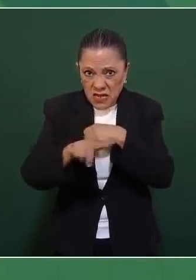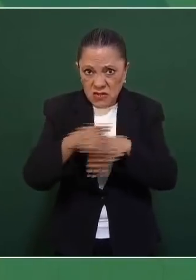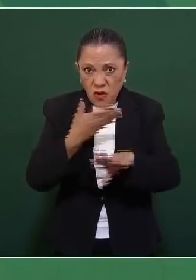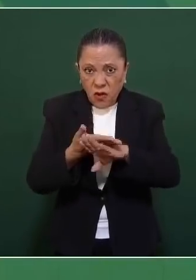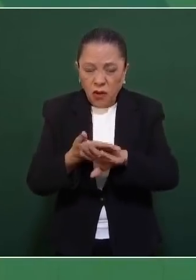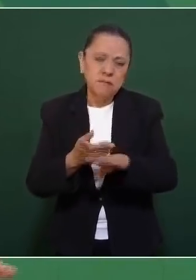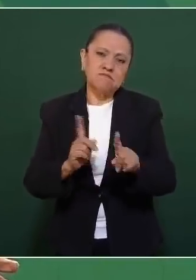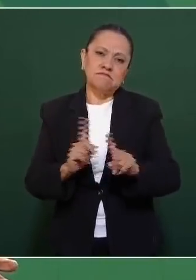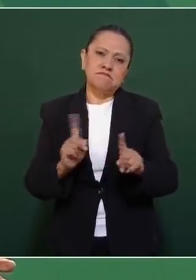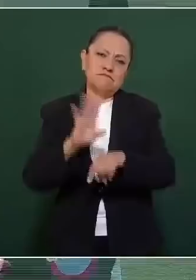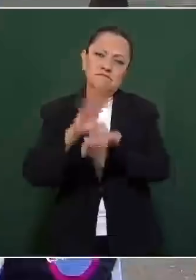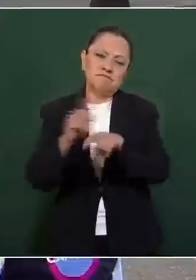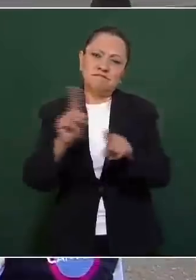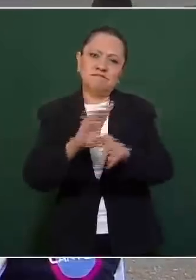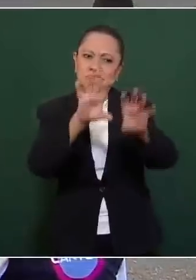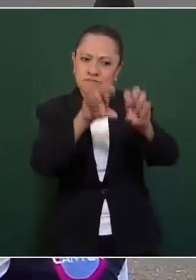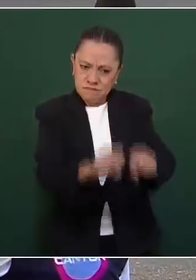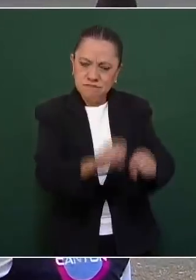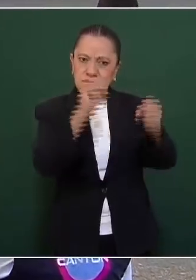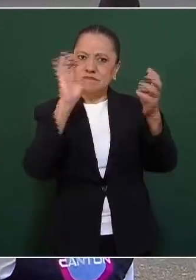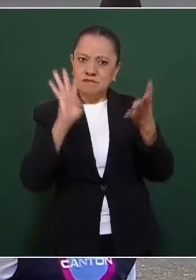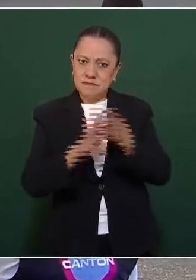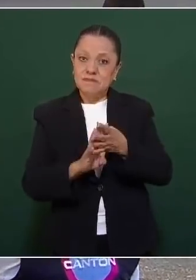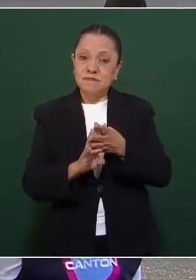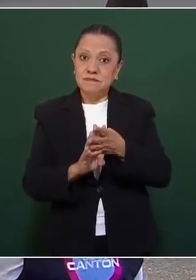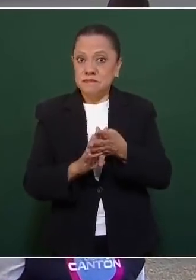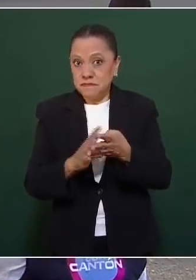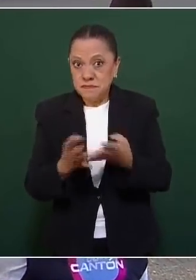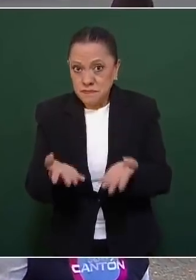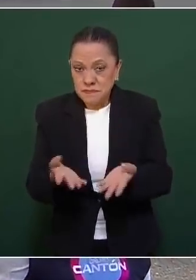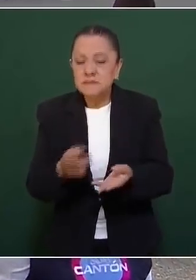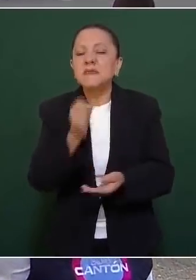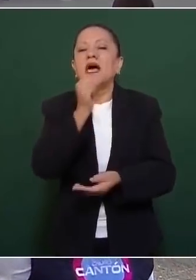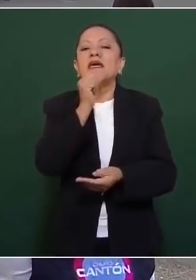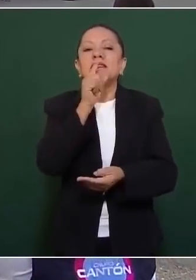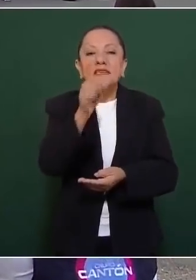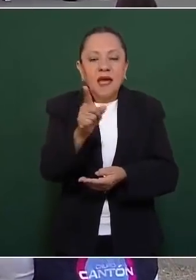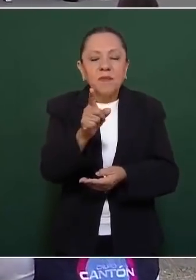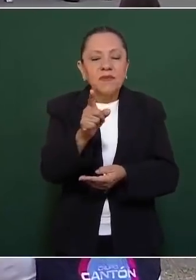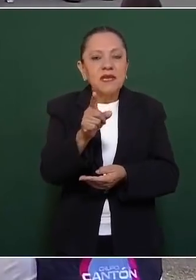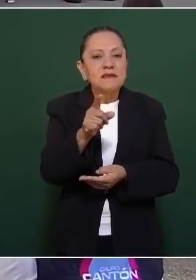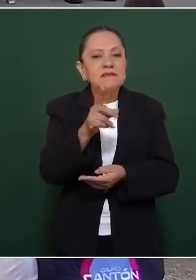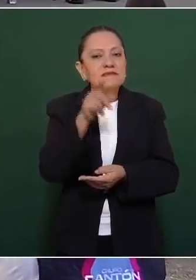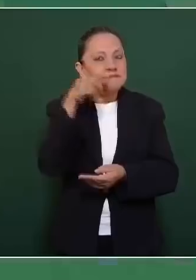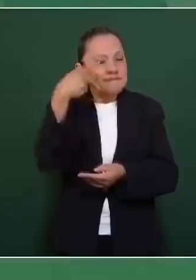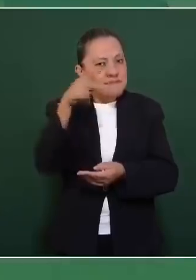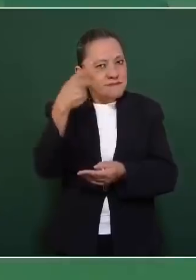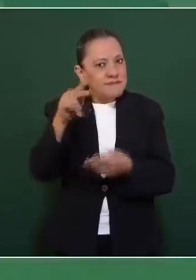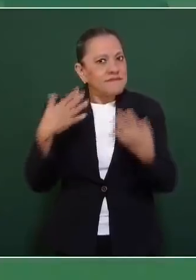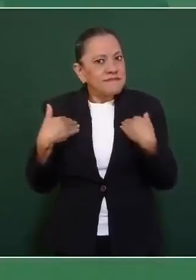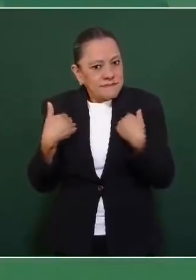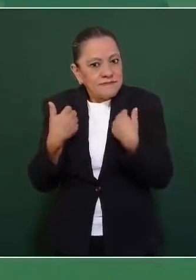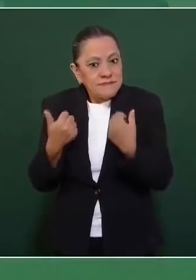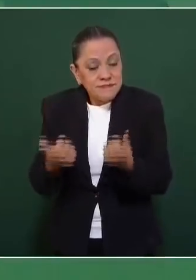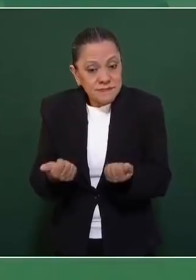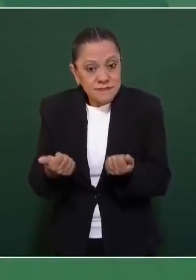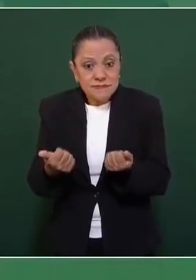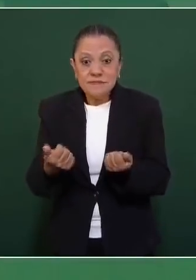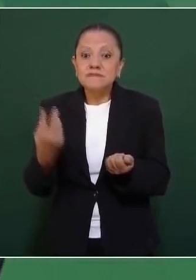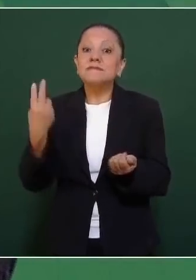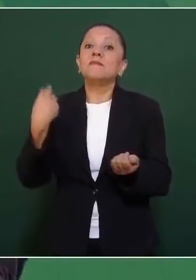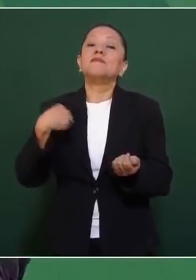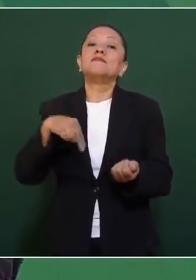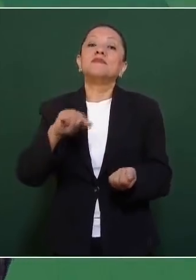Y que se entienda también de que nosotros